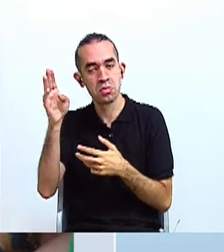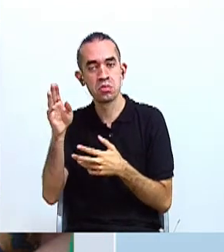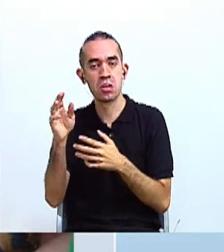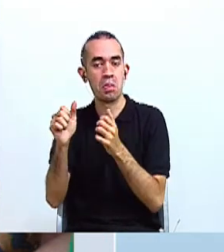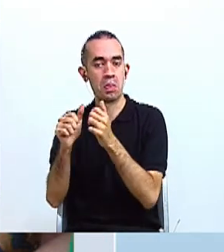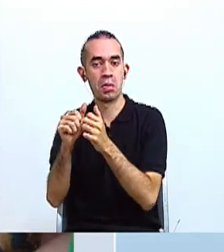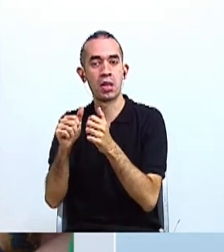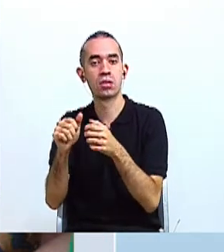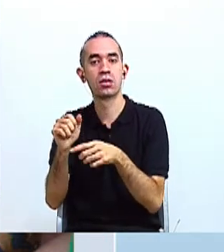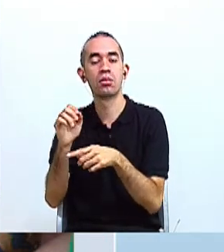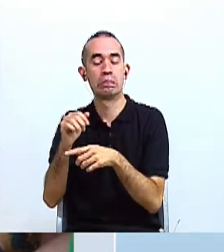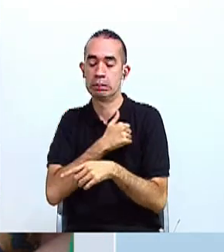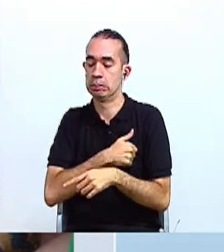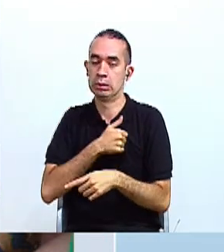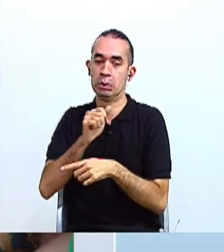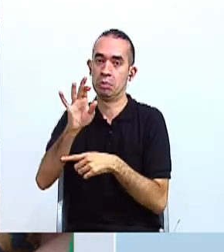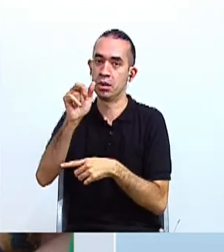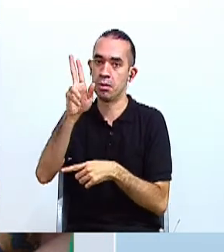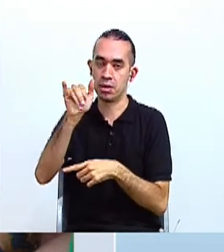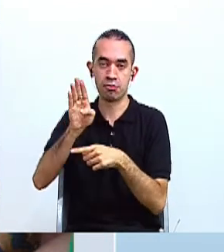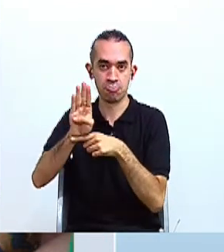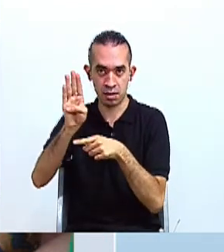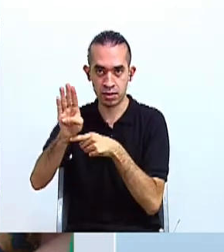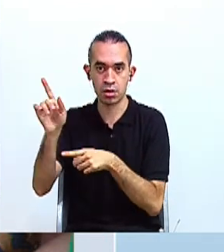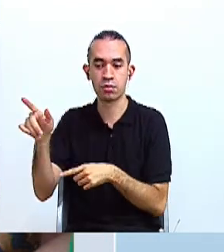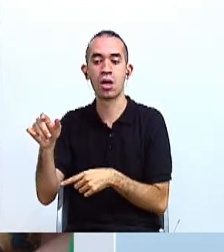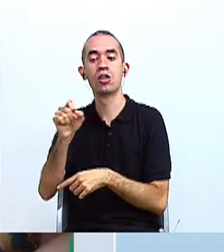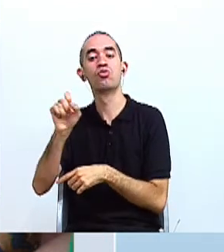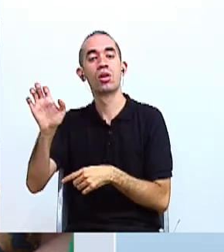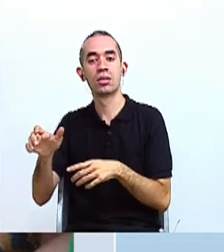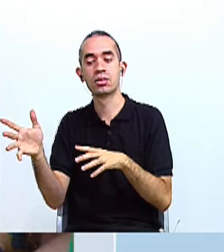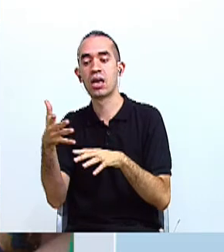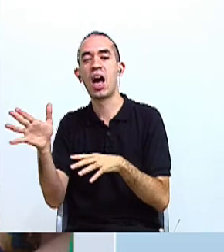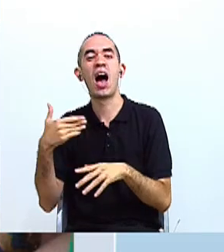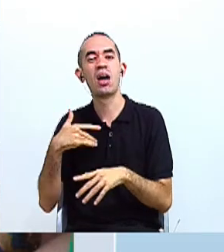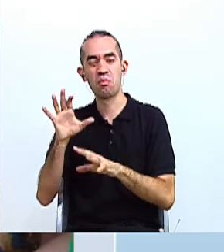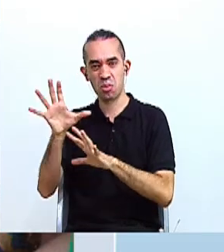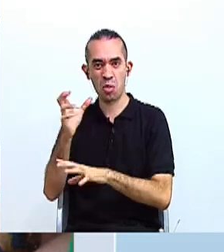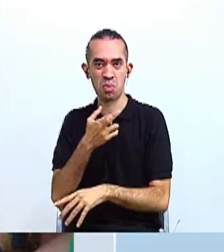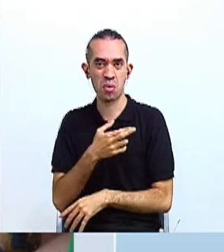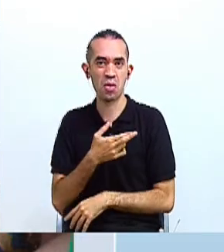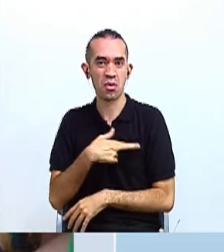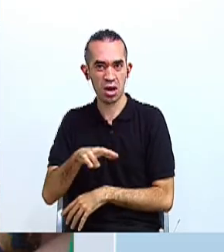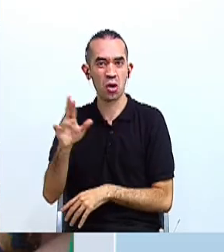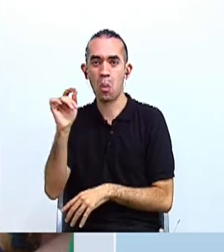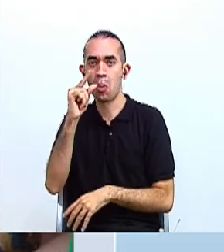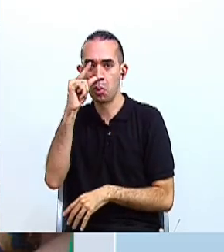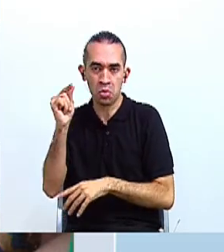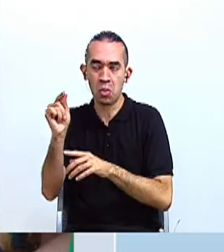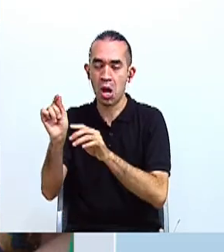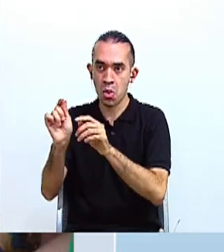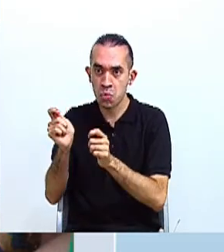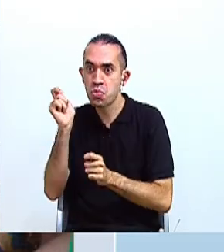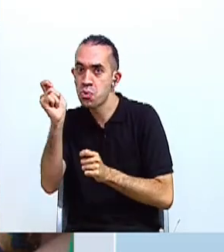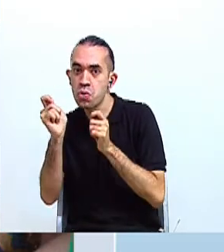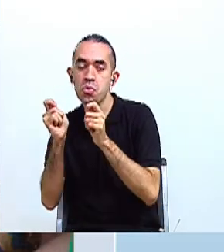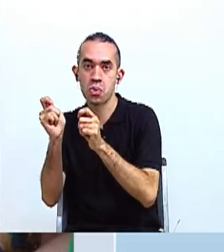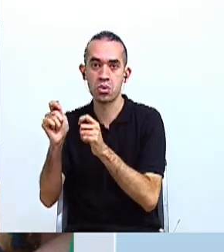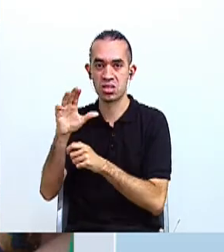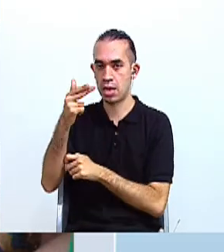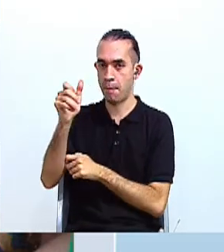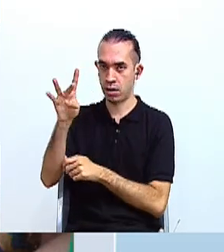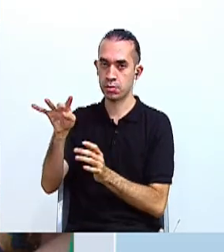habitantes del sureste del país. Practican el chamanismo y desarrollan la venta de artesanías e instrumentos musicales.